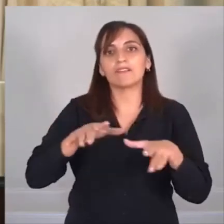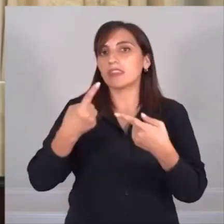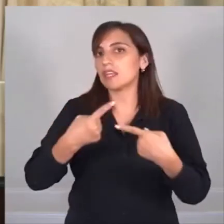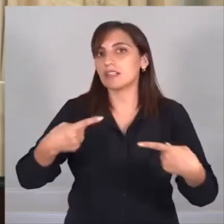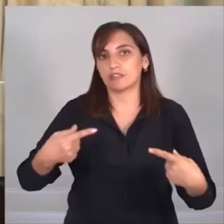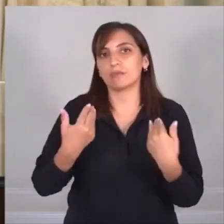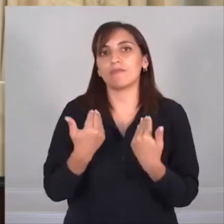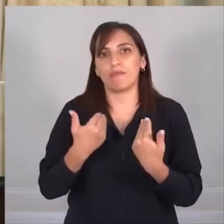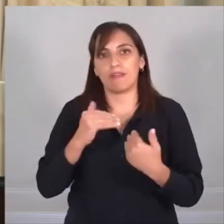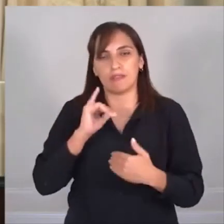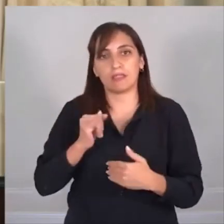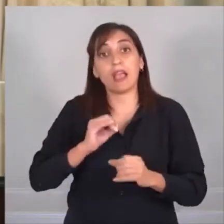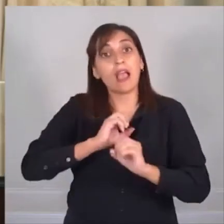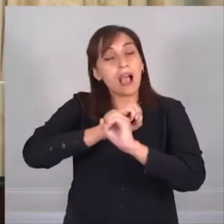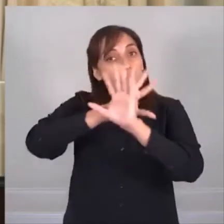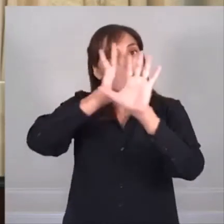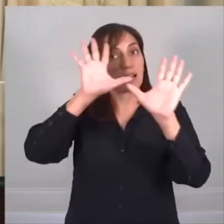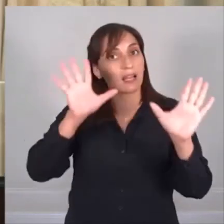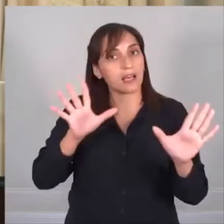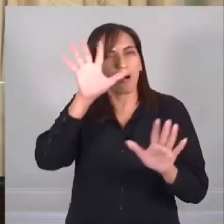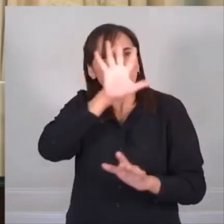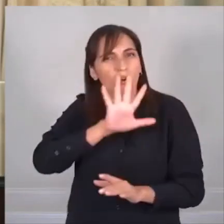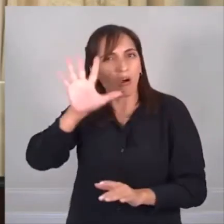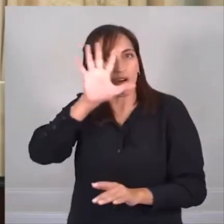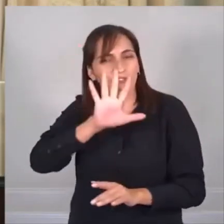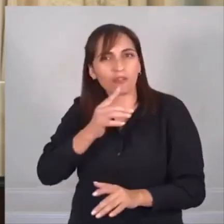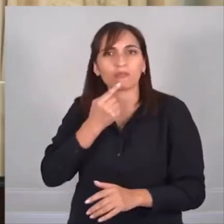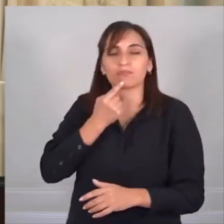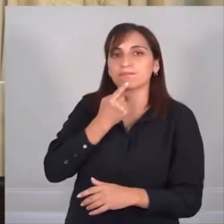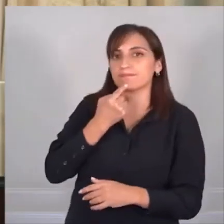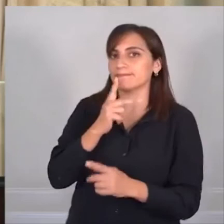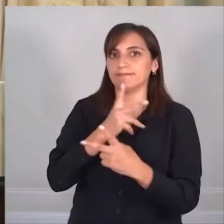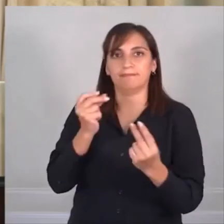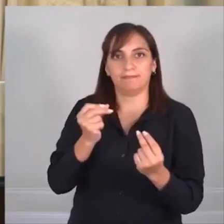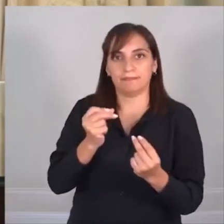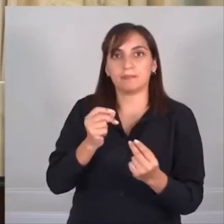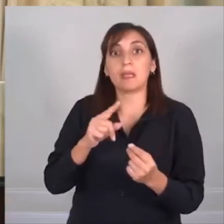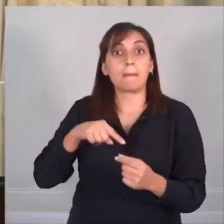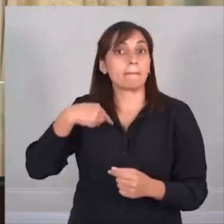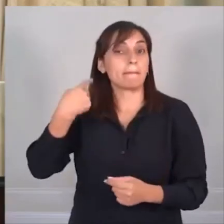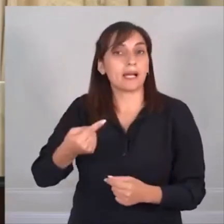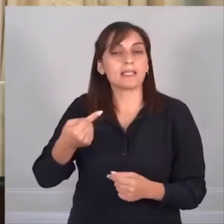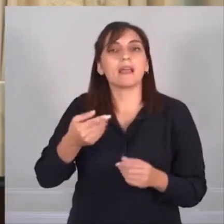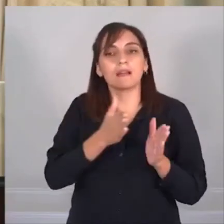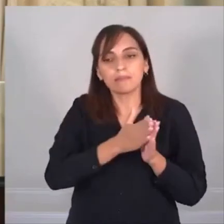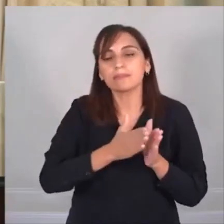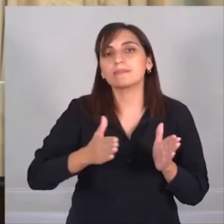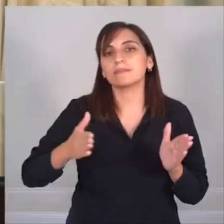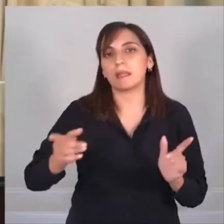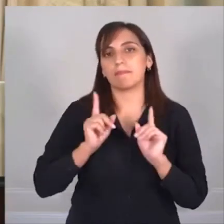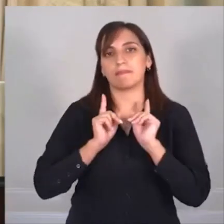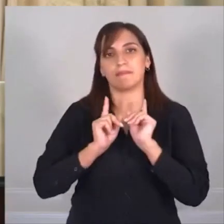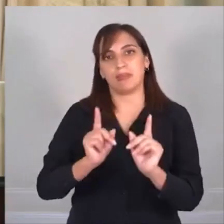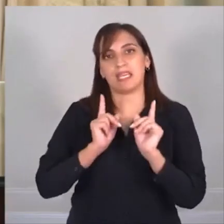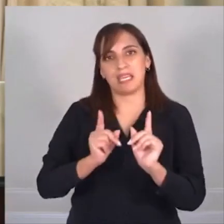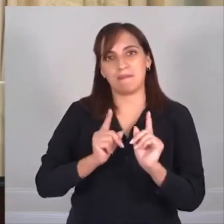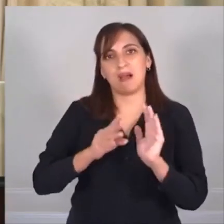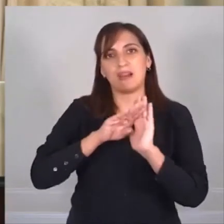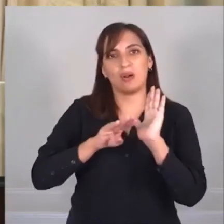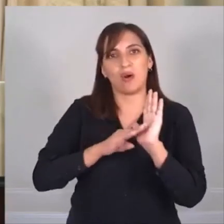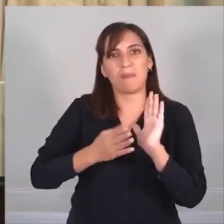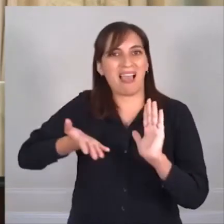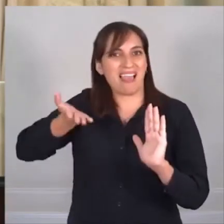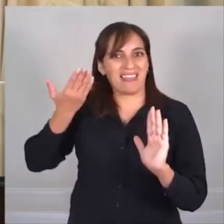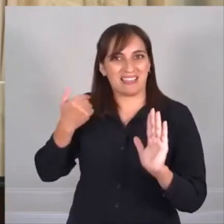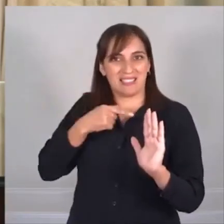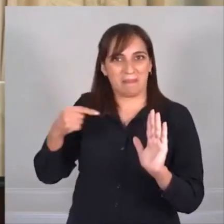actividades. En esto queremos ser claros para que no haya confusiones. Mañana seguimos en los hechos con las mismas reglas